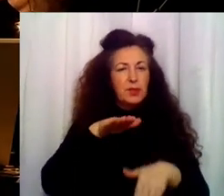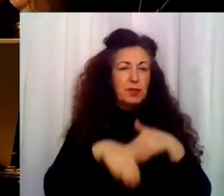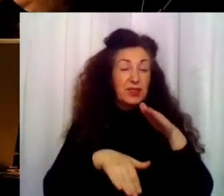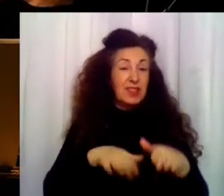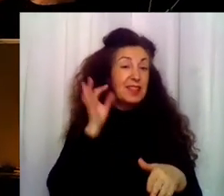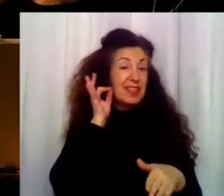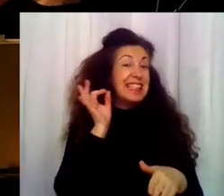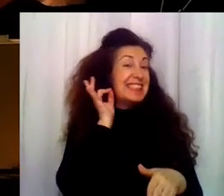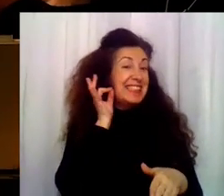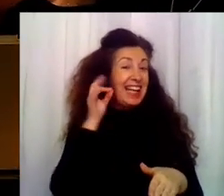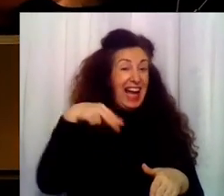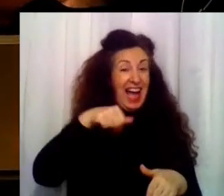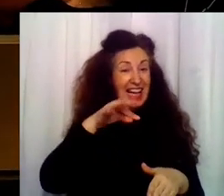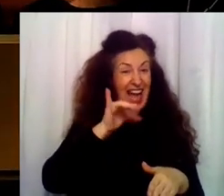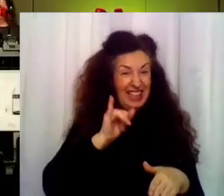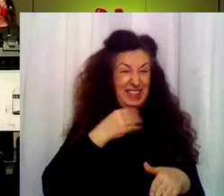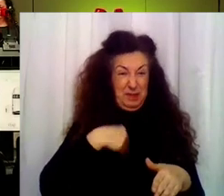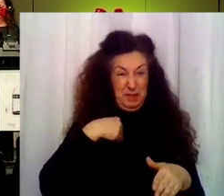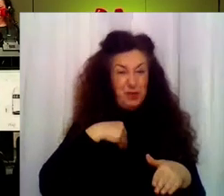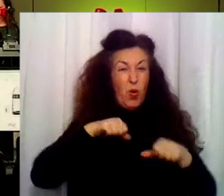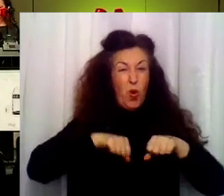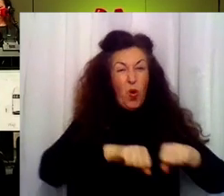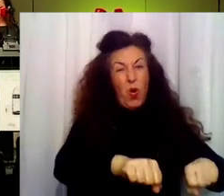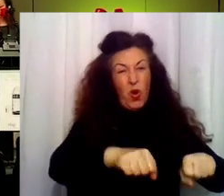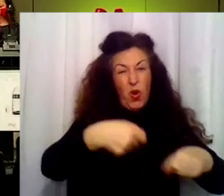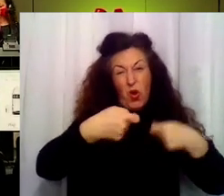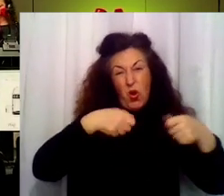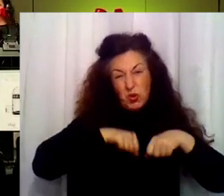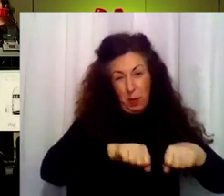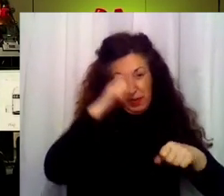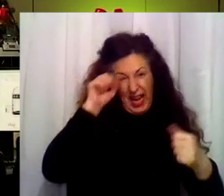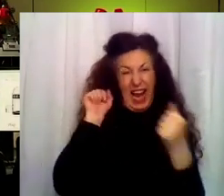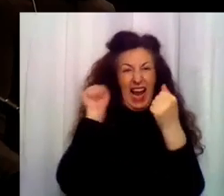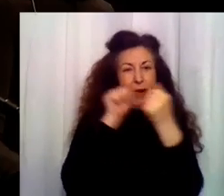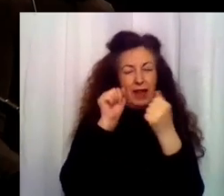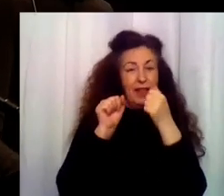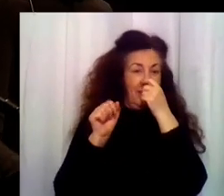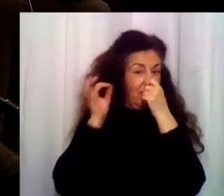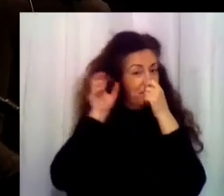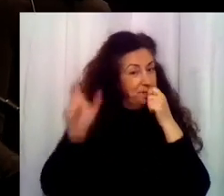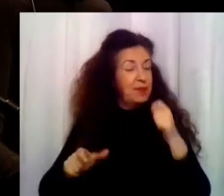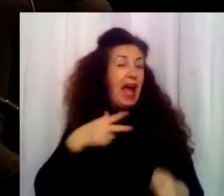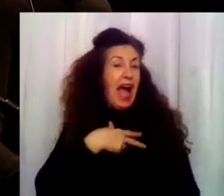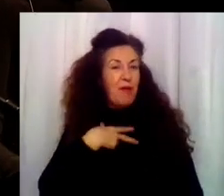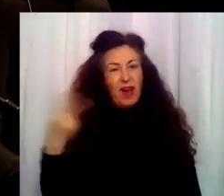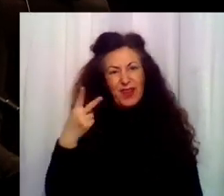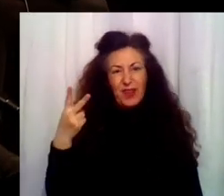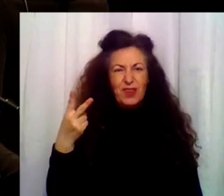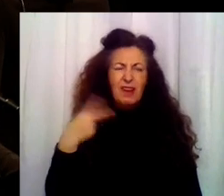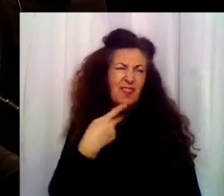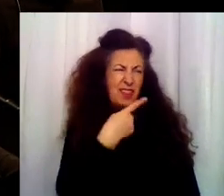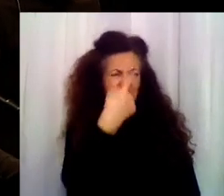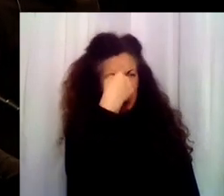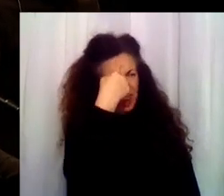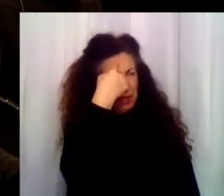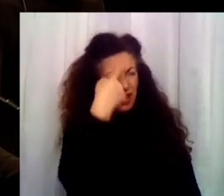Nati, Nati. Marga, te voy a echar del menos. Ay, calla, calla, mira. Tengo una cosilla pa' ti. Toma, mira que chinarro,